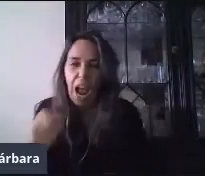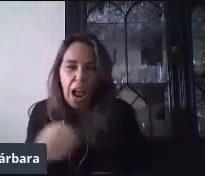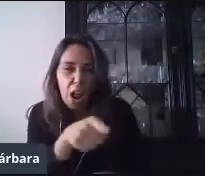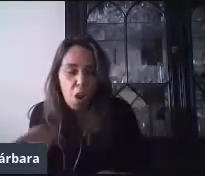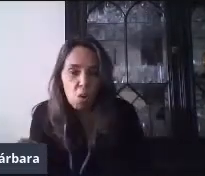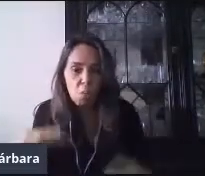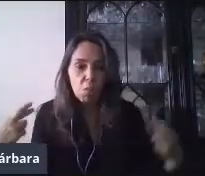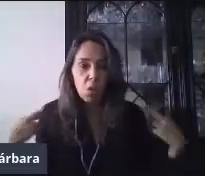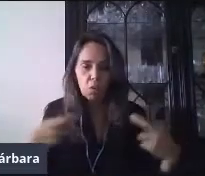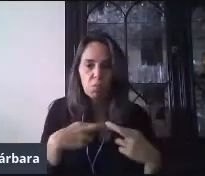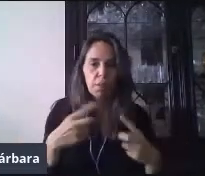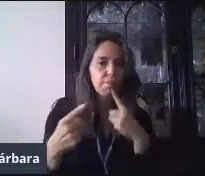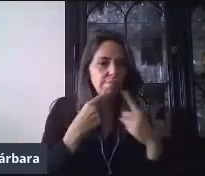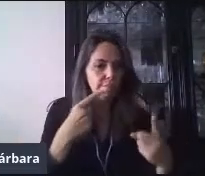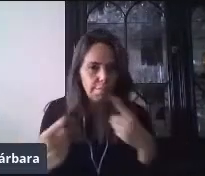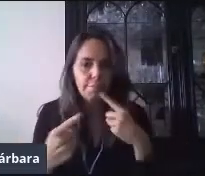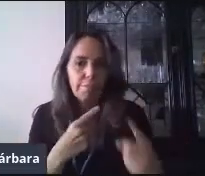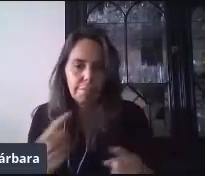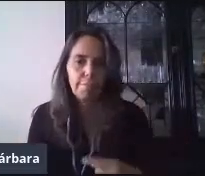de...